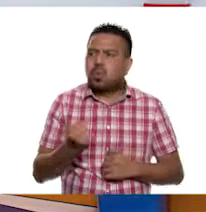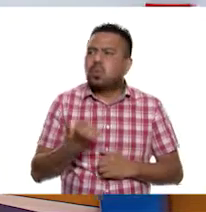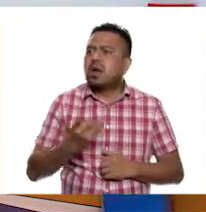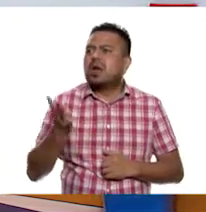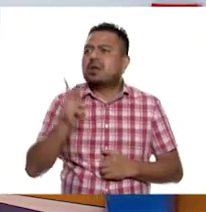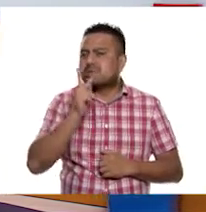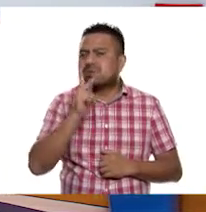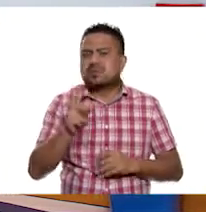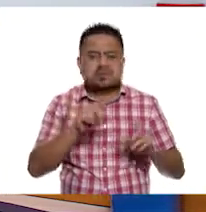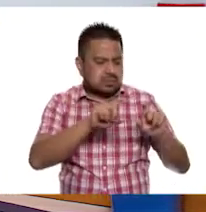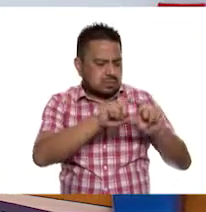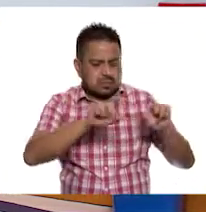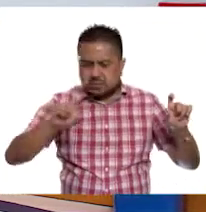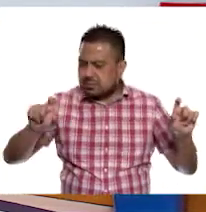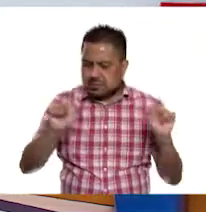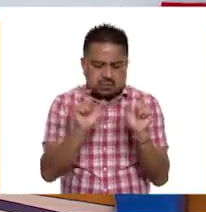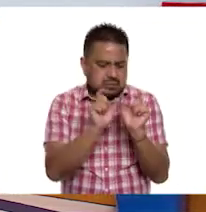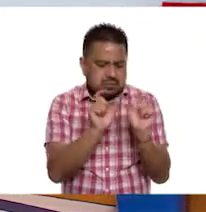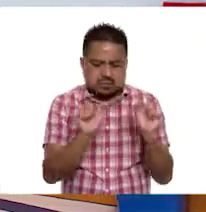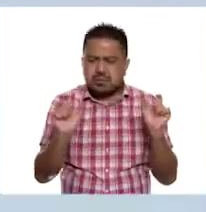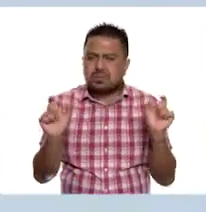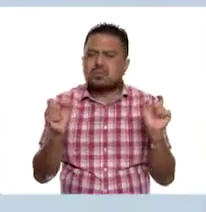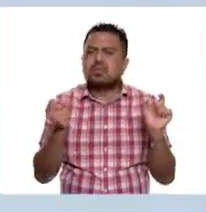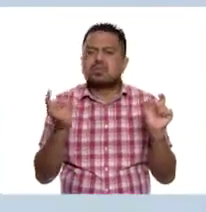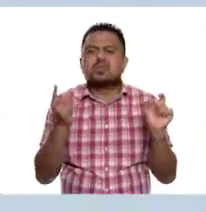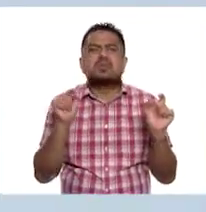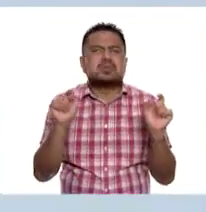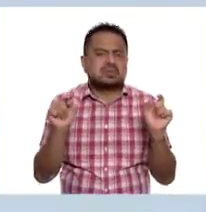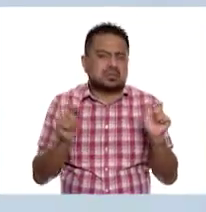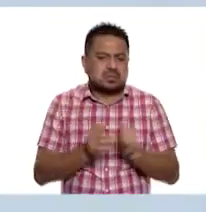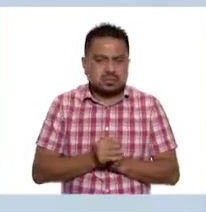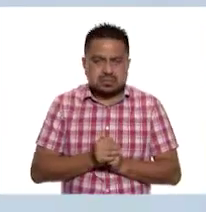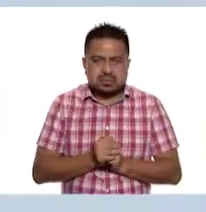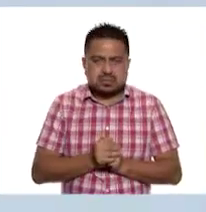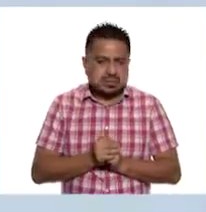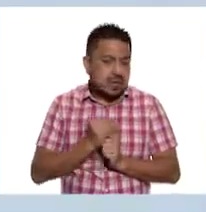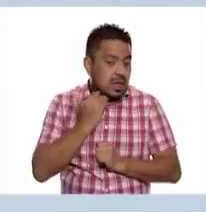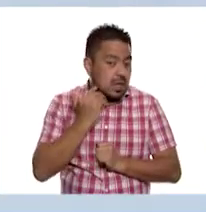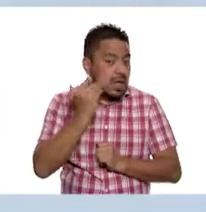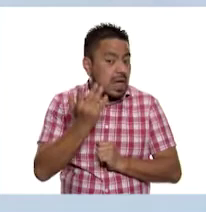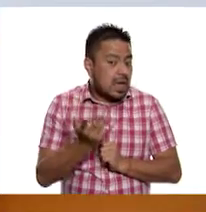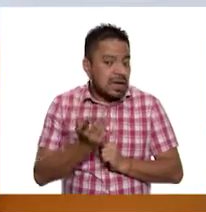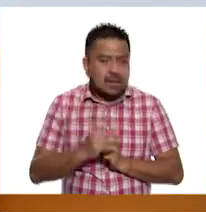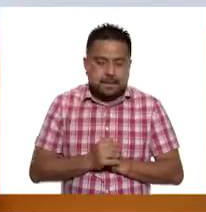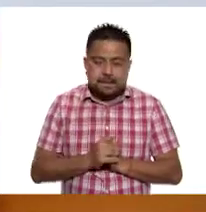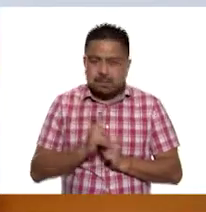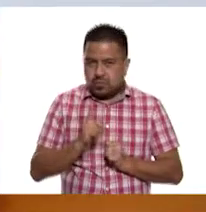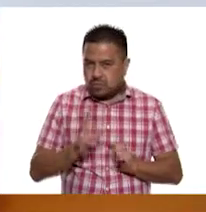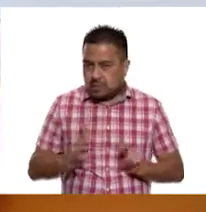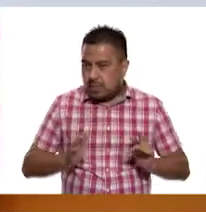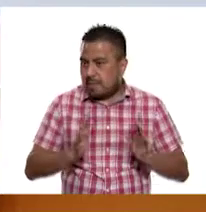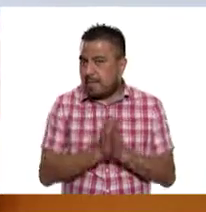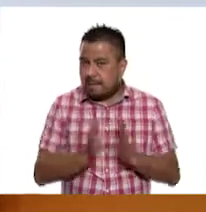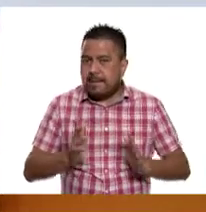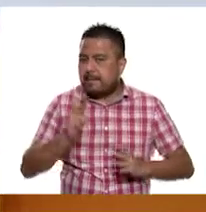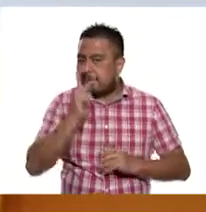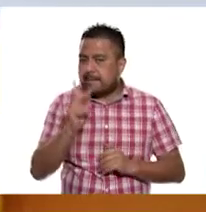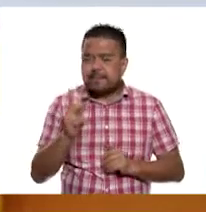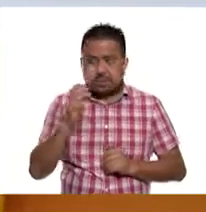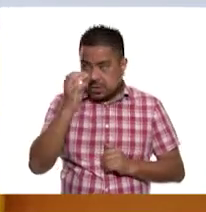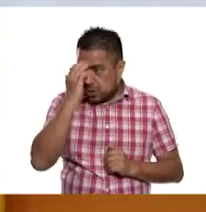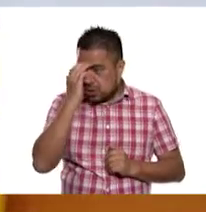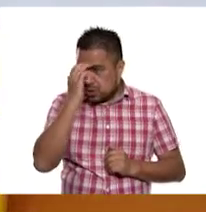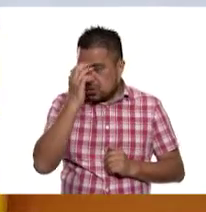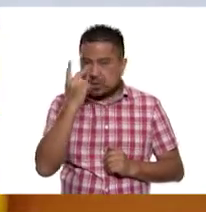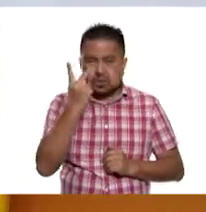escribió Uriel. Quiero, una palabra, conocer...